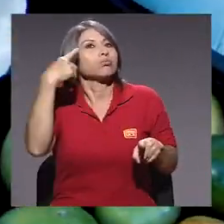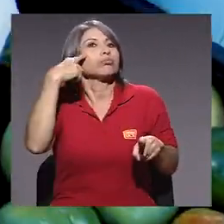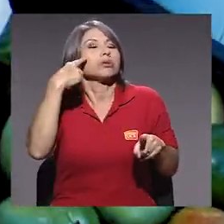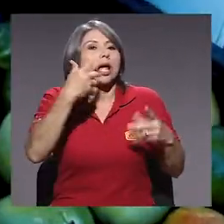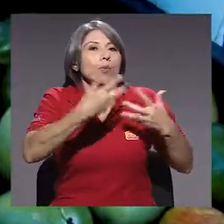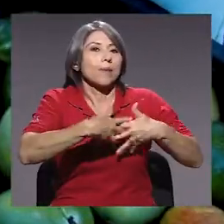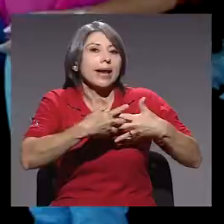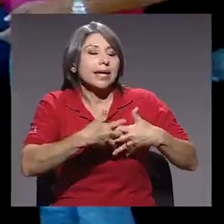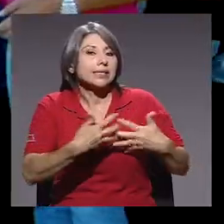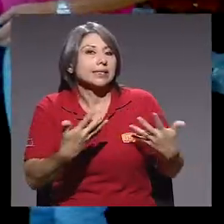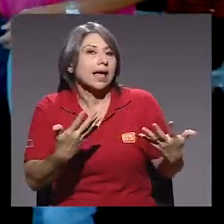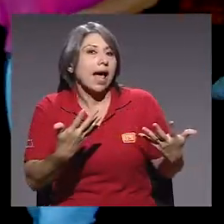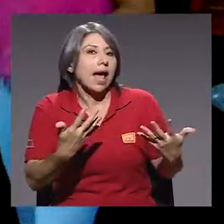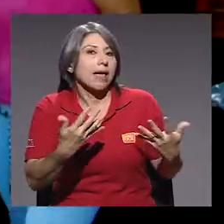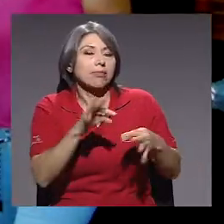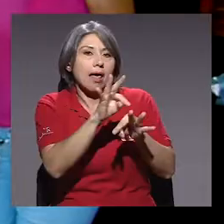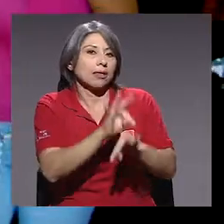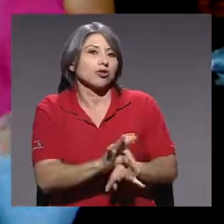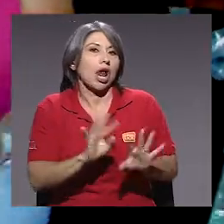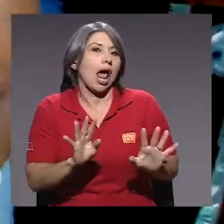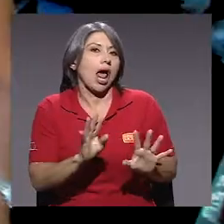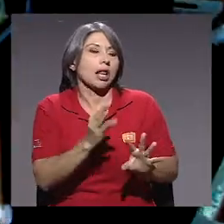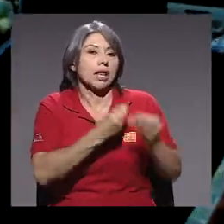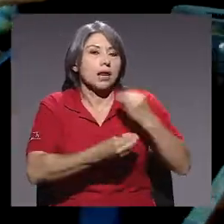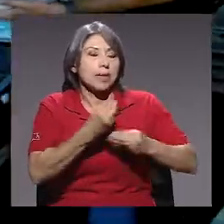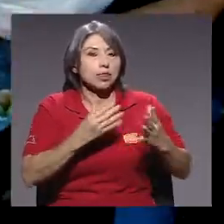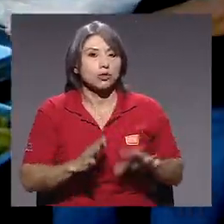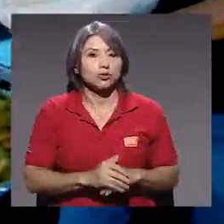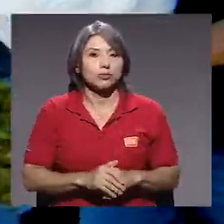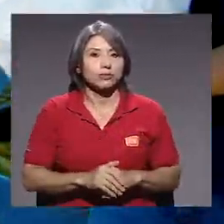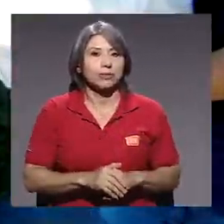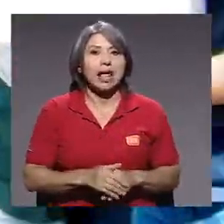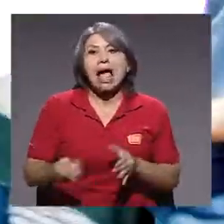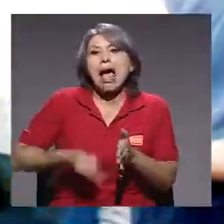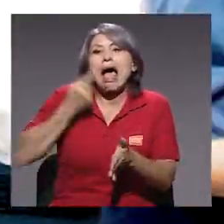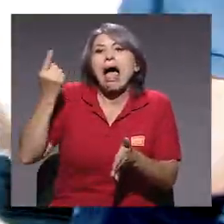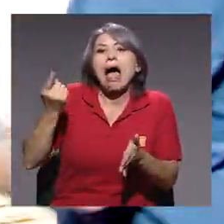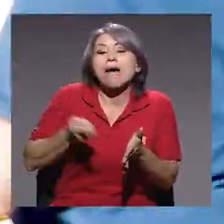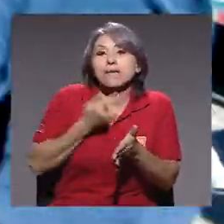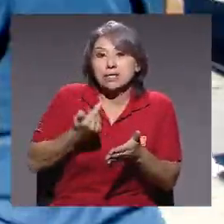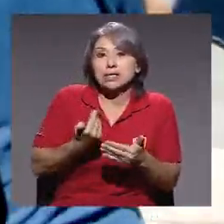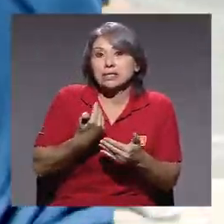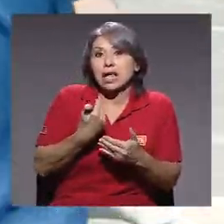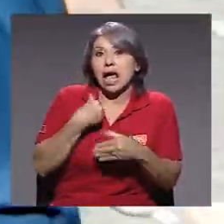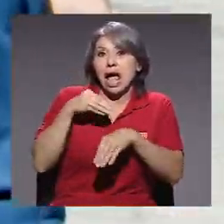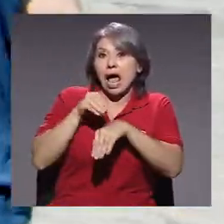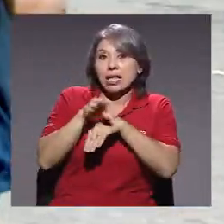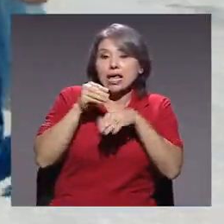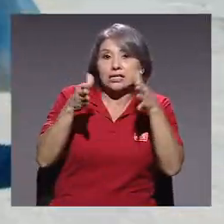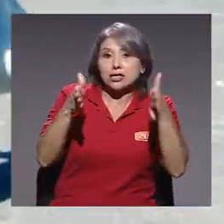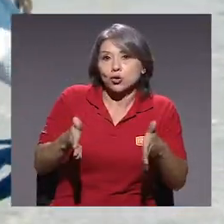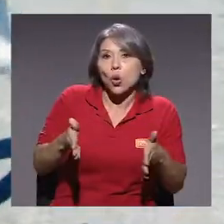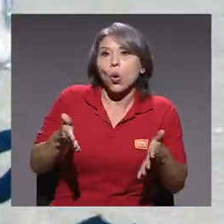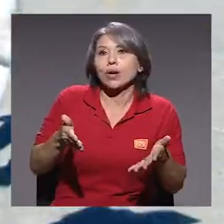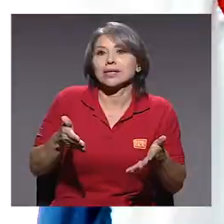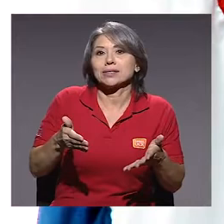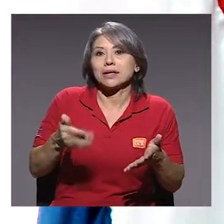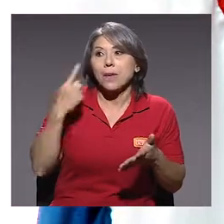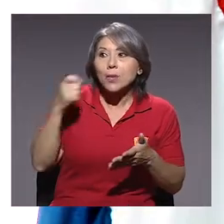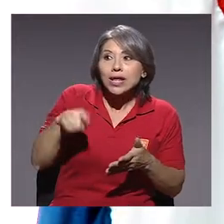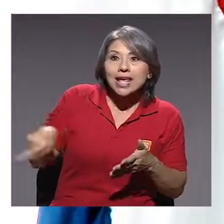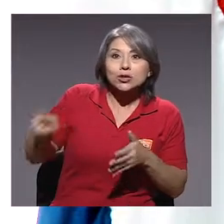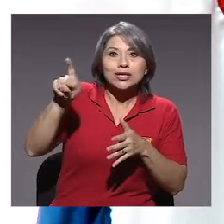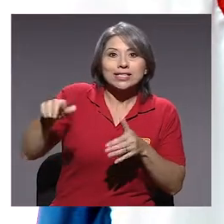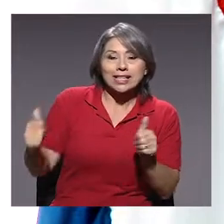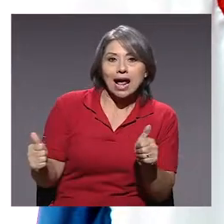formar una empresa tradicional de alimentos. En algunos casos van a haber asesores, ¿verdad? En algunos casos ocupan